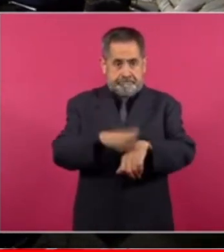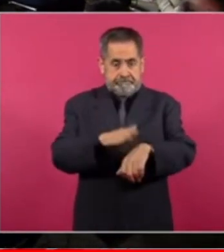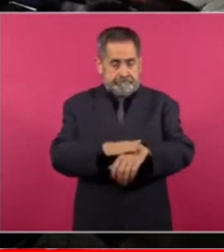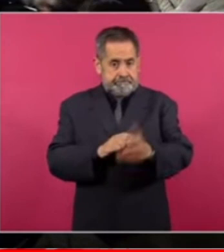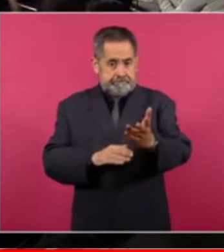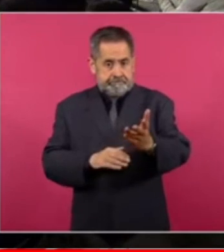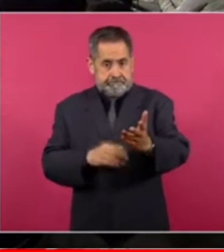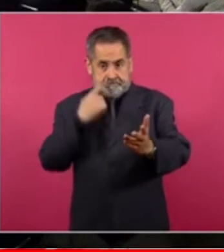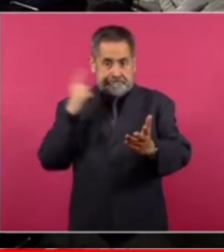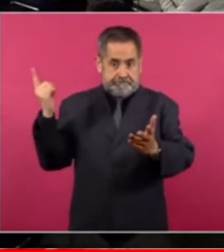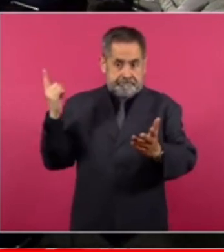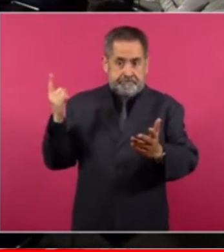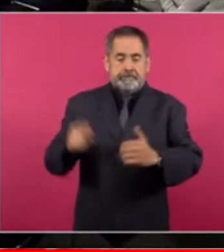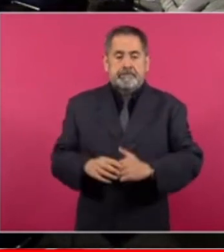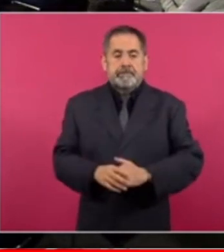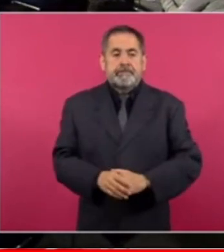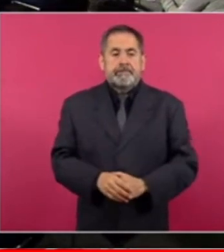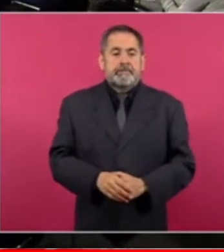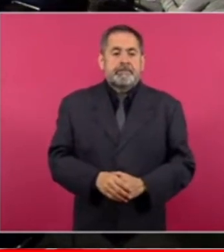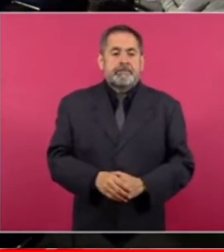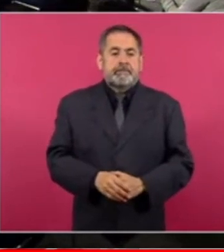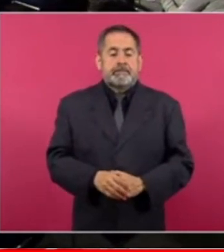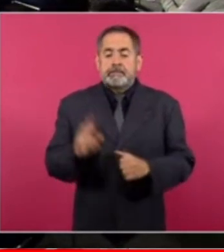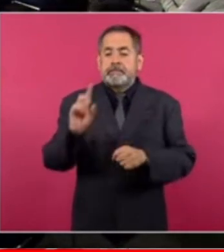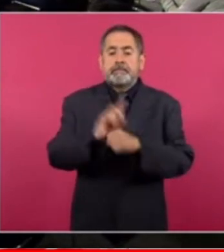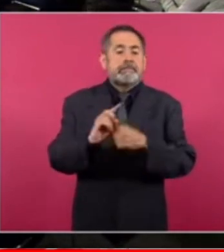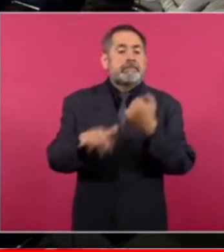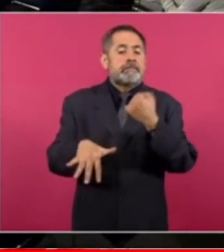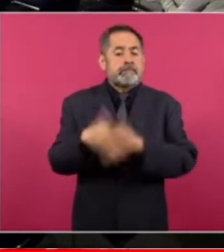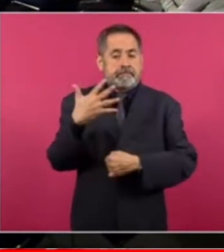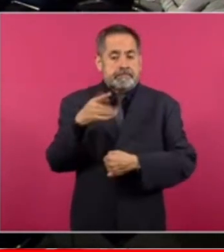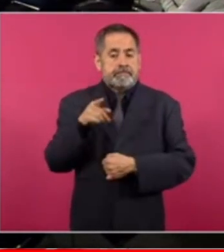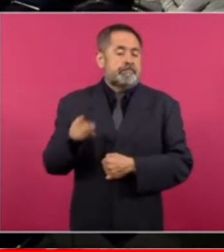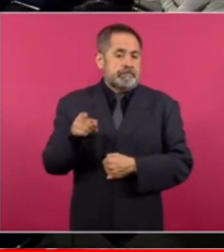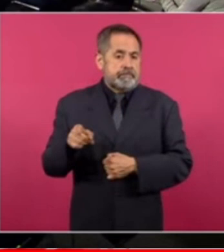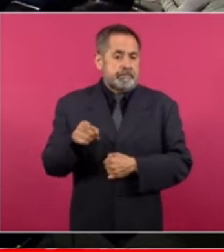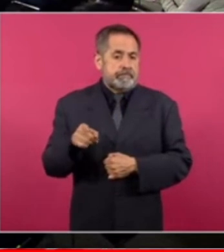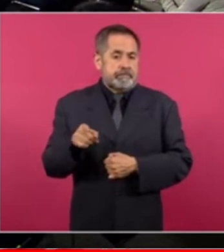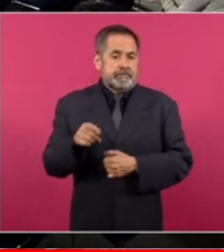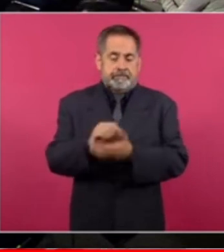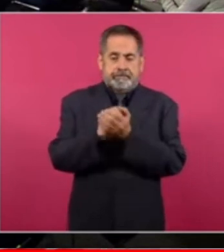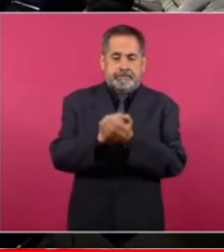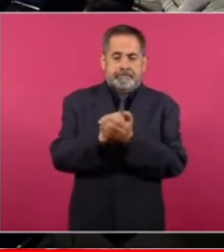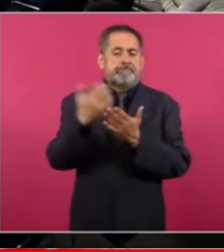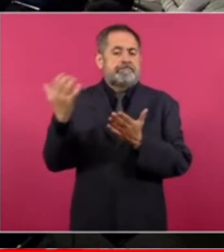estamos el día 15 es el sorteo